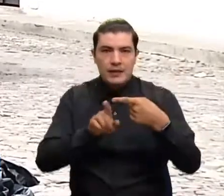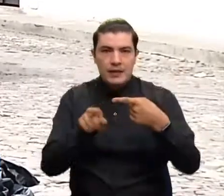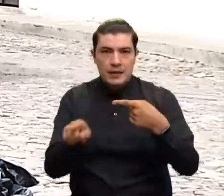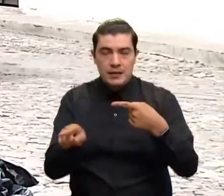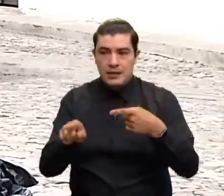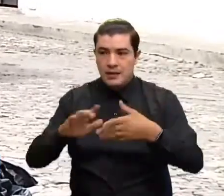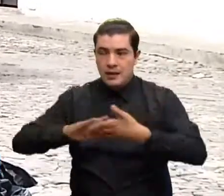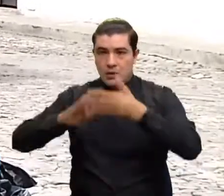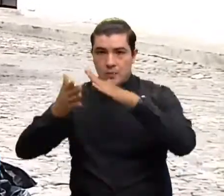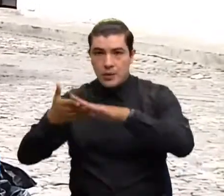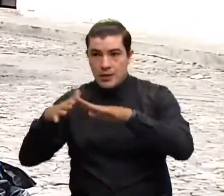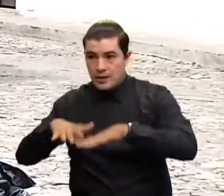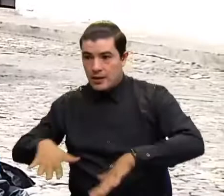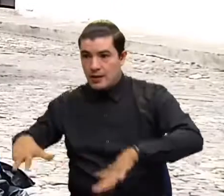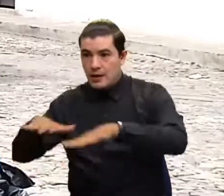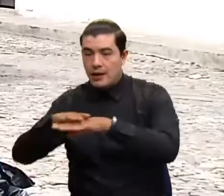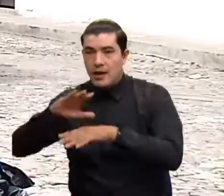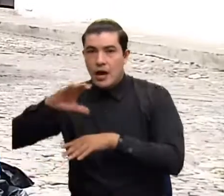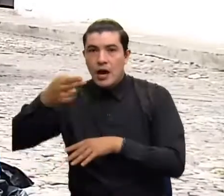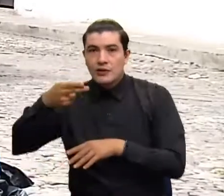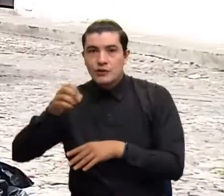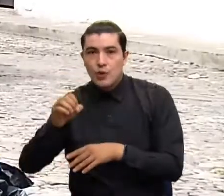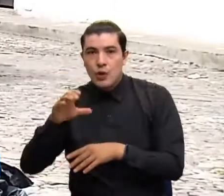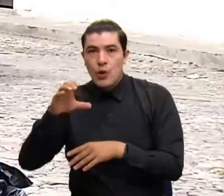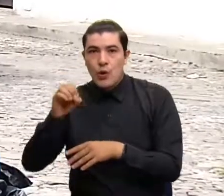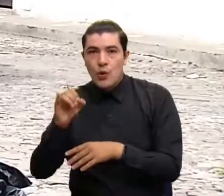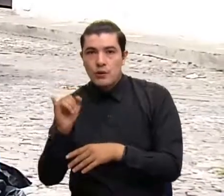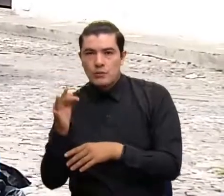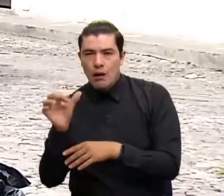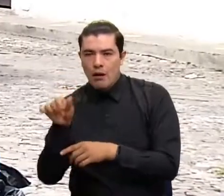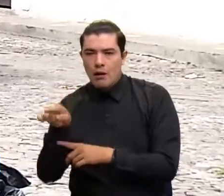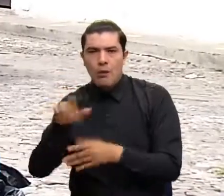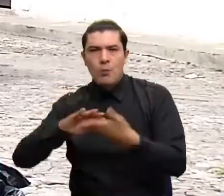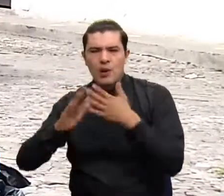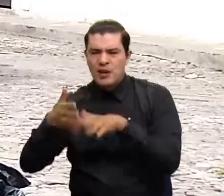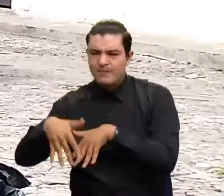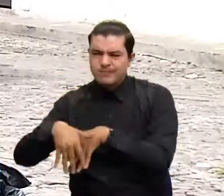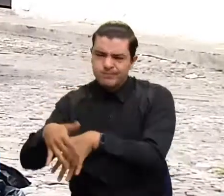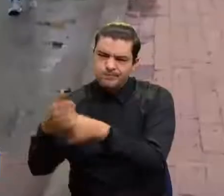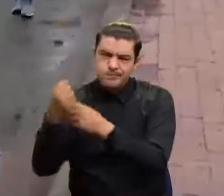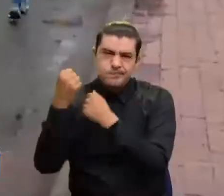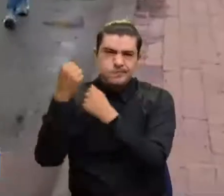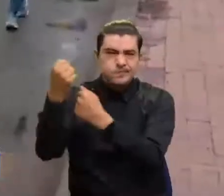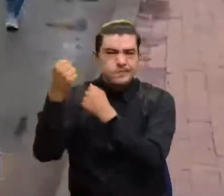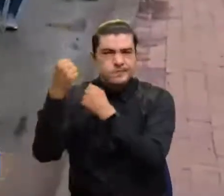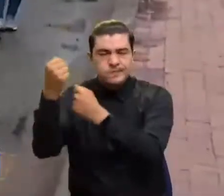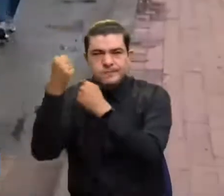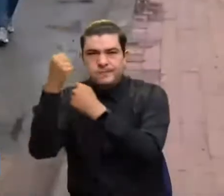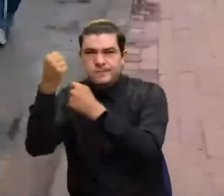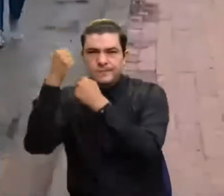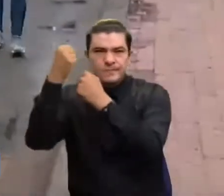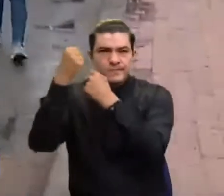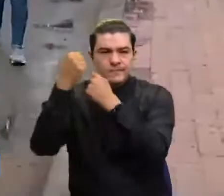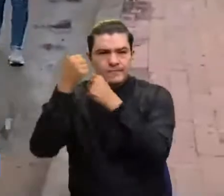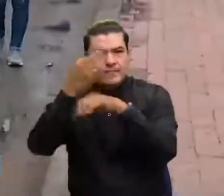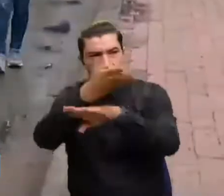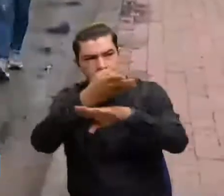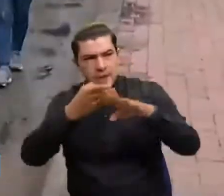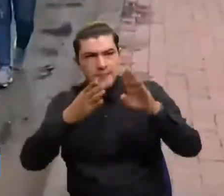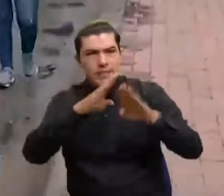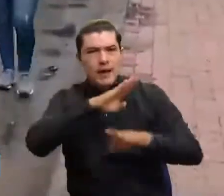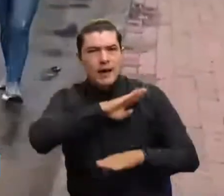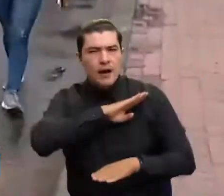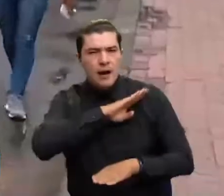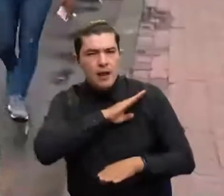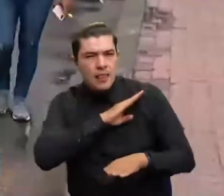habitantes de la vereda Chocovita protagonizaron marchas y protestas para exigirle tanto a la alcaldía como